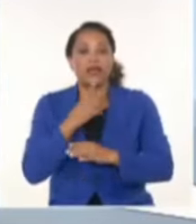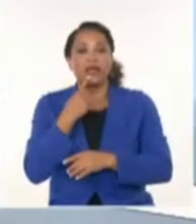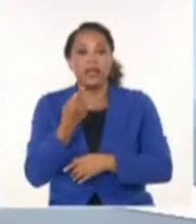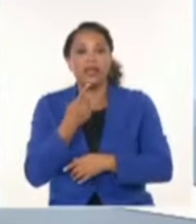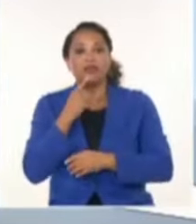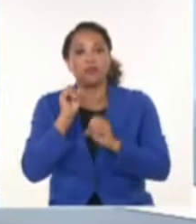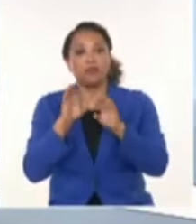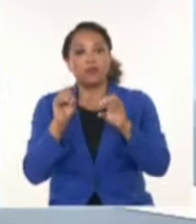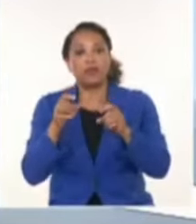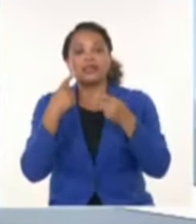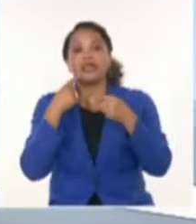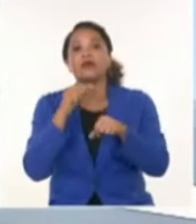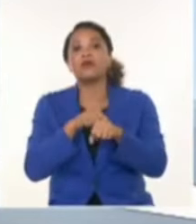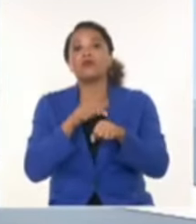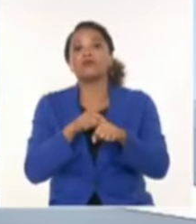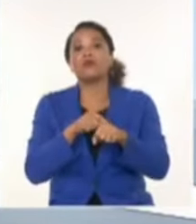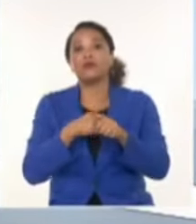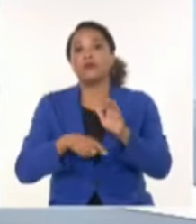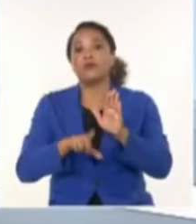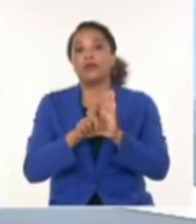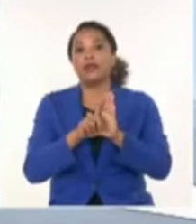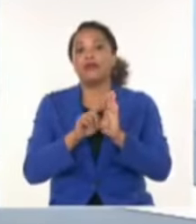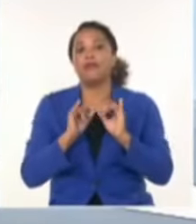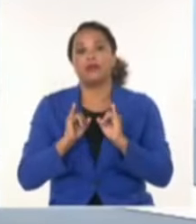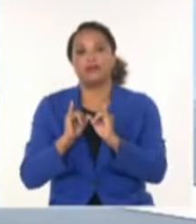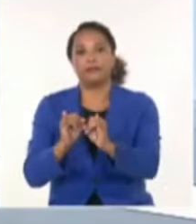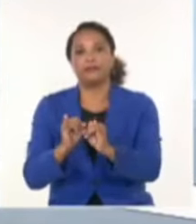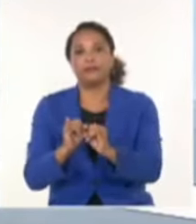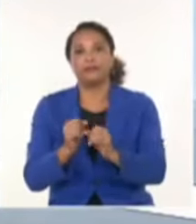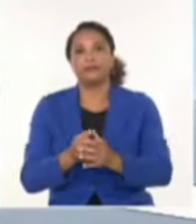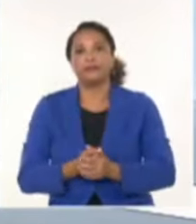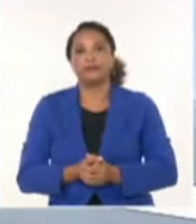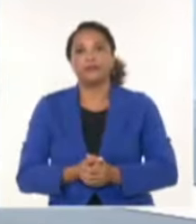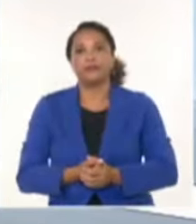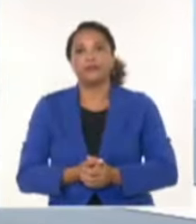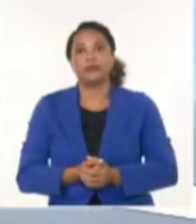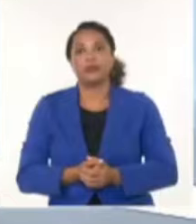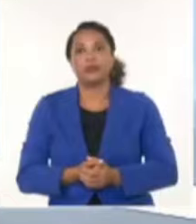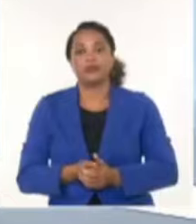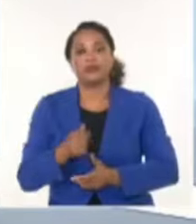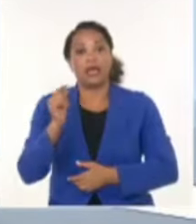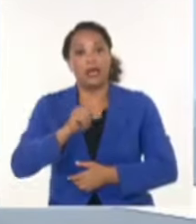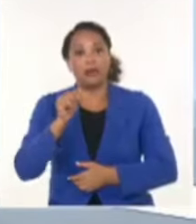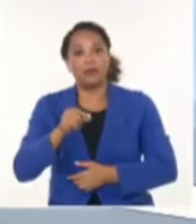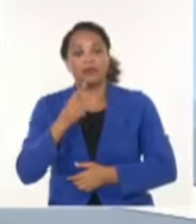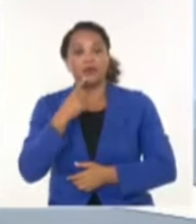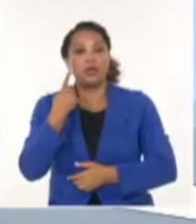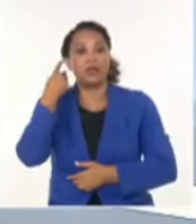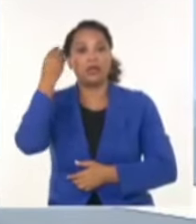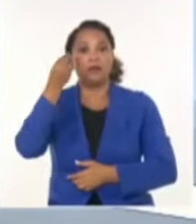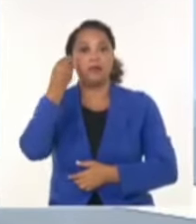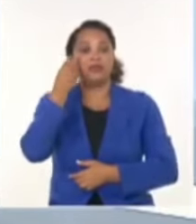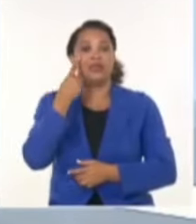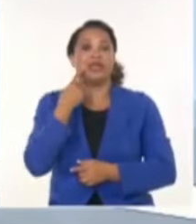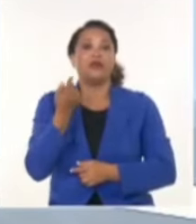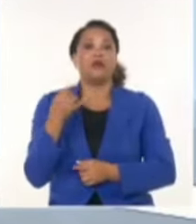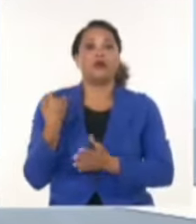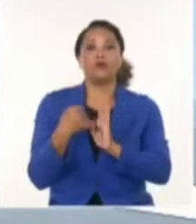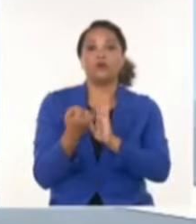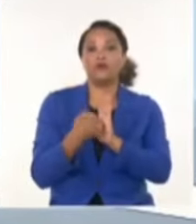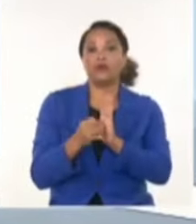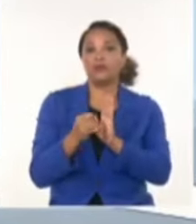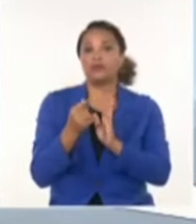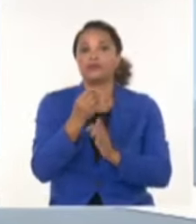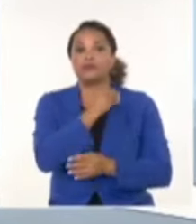legal de días para ellos. Y encima ha sufrido ataques cibernéticos. Y a los que inmediatamente pensarán que esto del ataque es un pretexto del poder electoral,